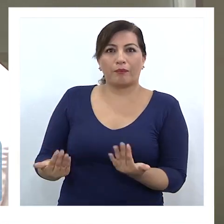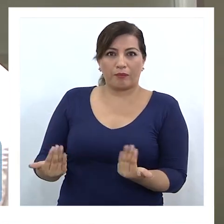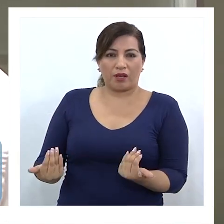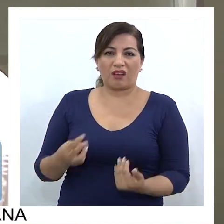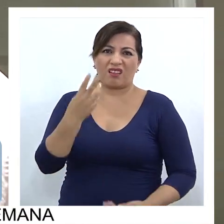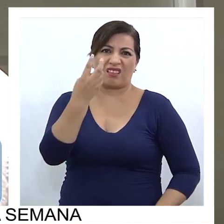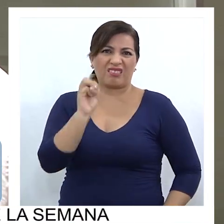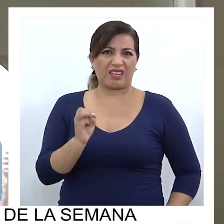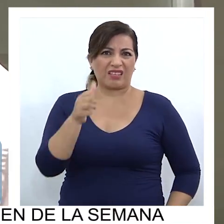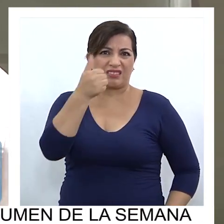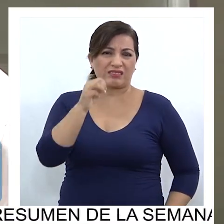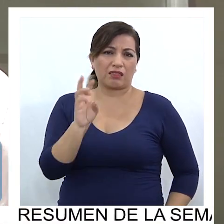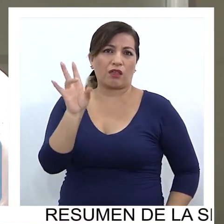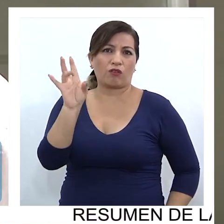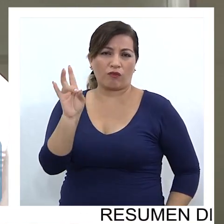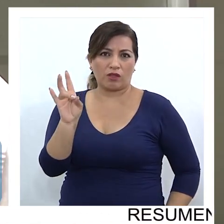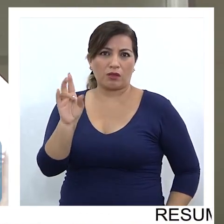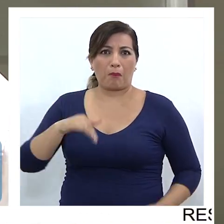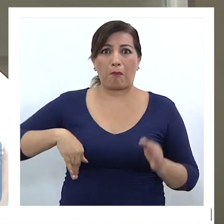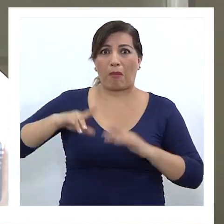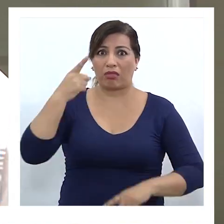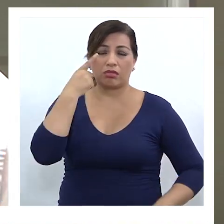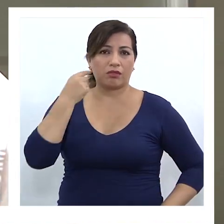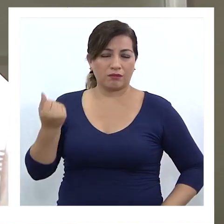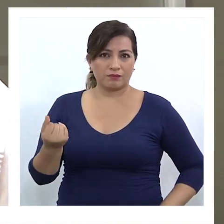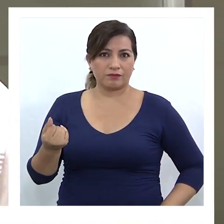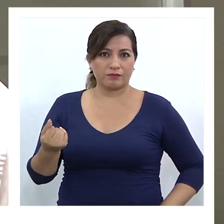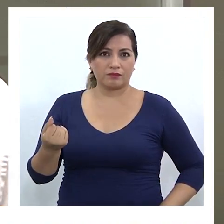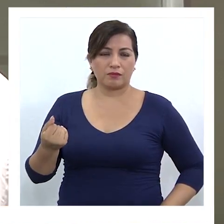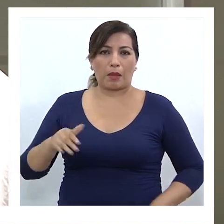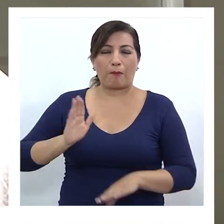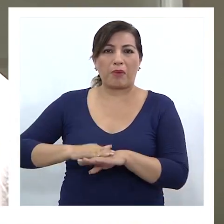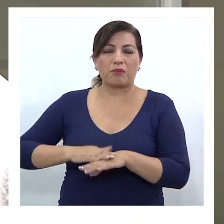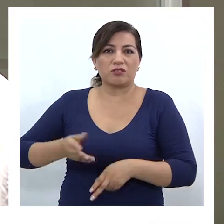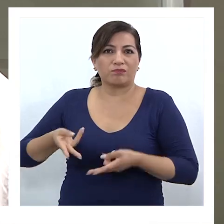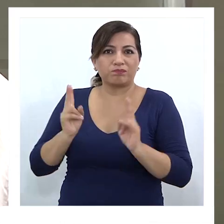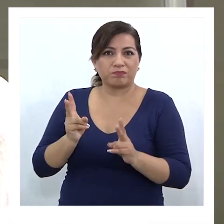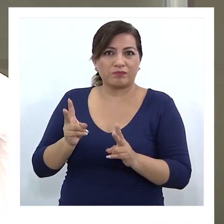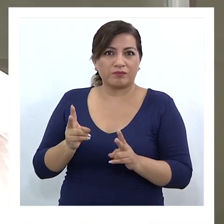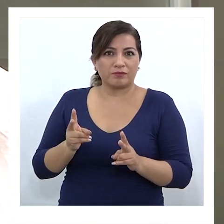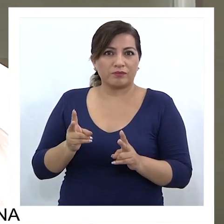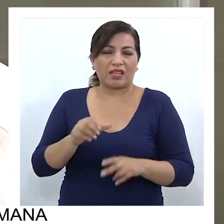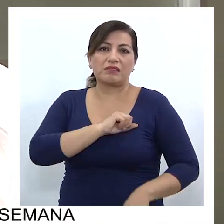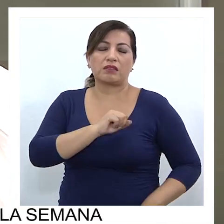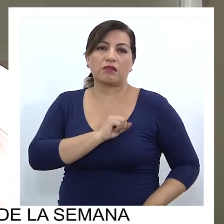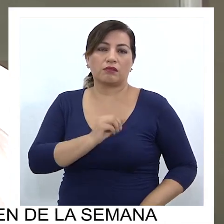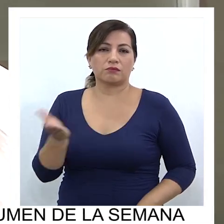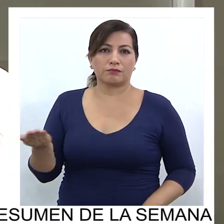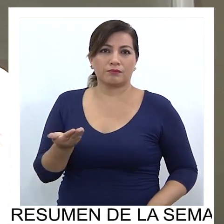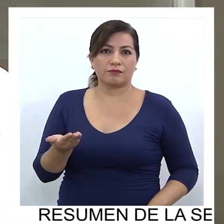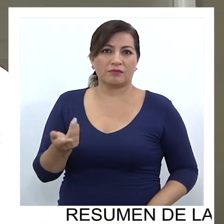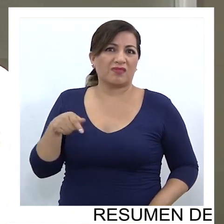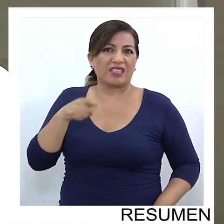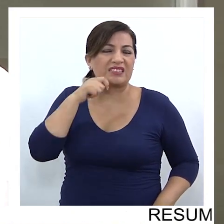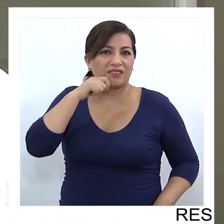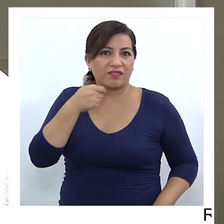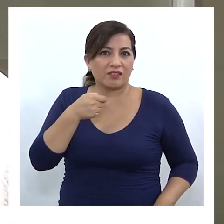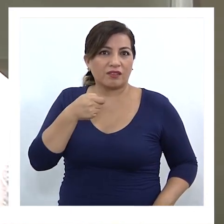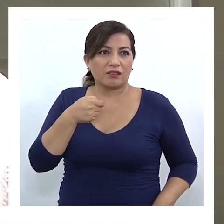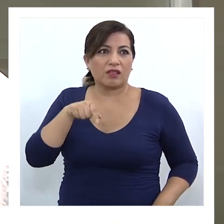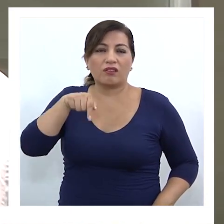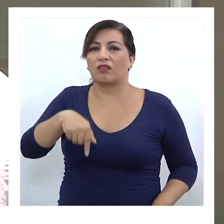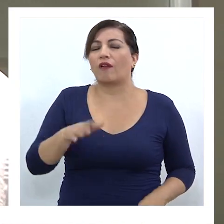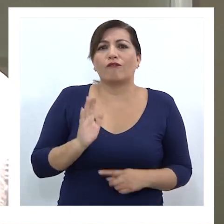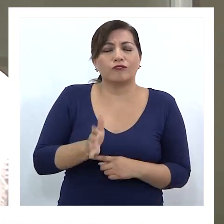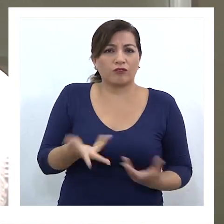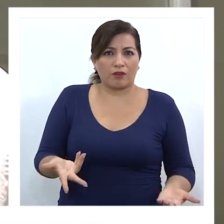30, 60, 90 o más días que nos autorice la DIPRES del Ministerio de Hacienda en Santiago. Eso habla de que la manera hoy